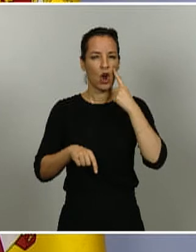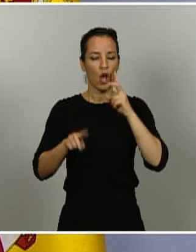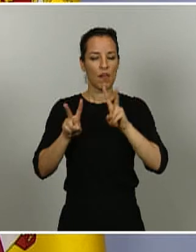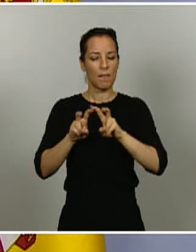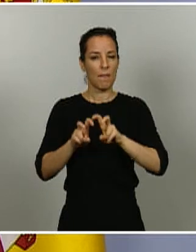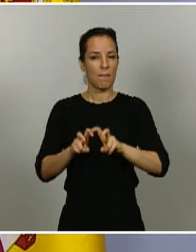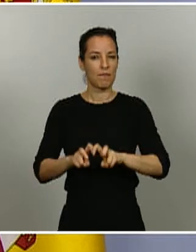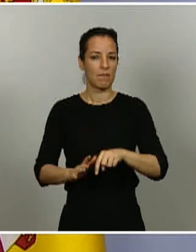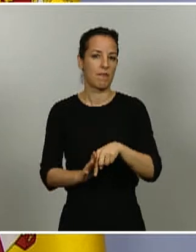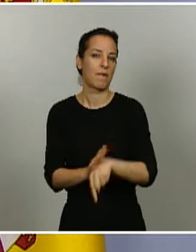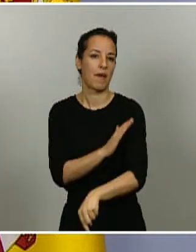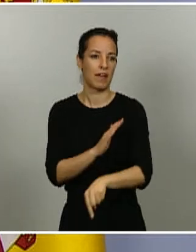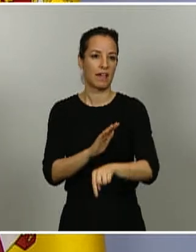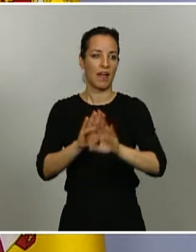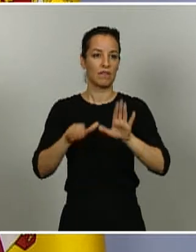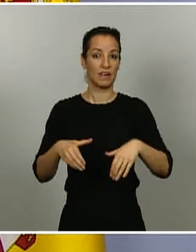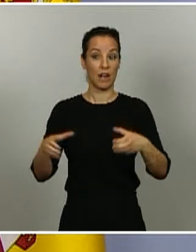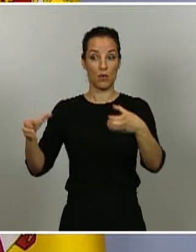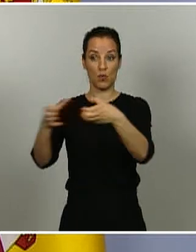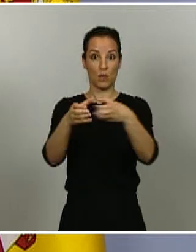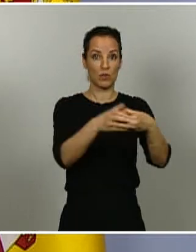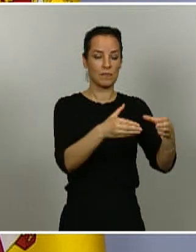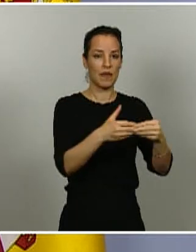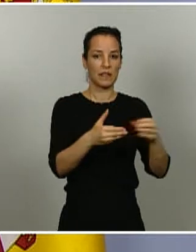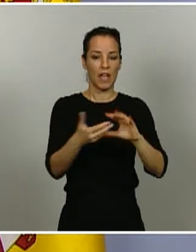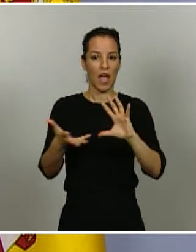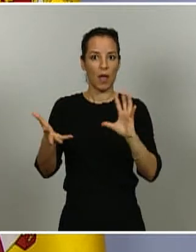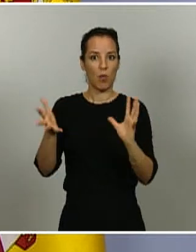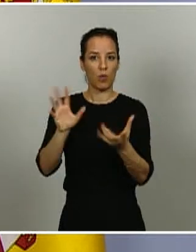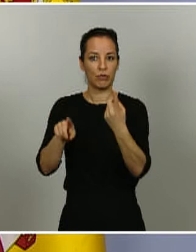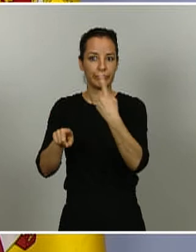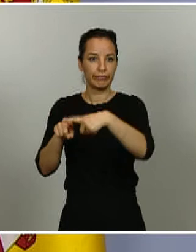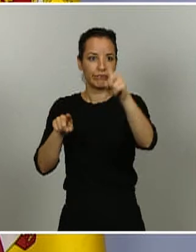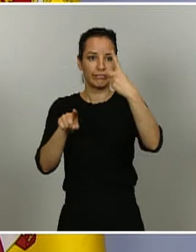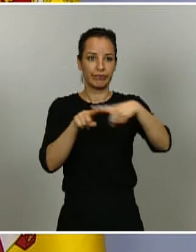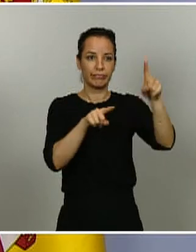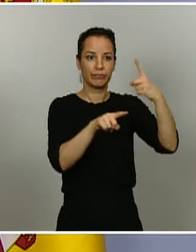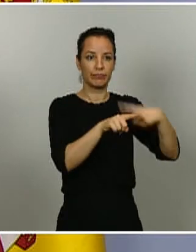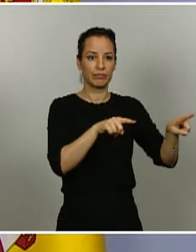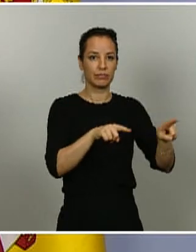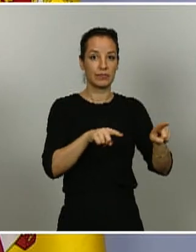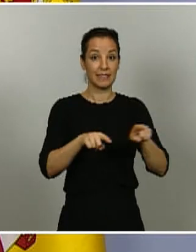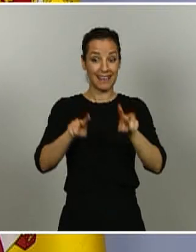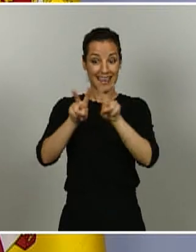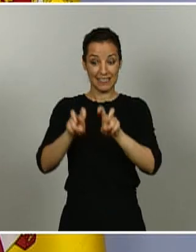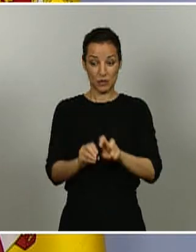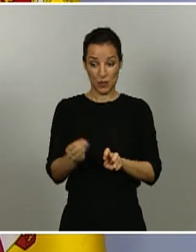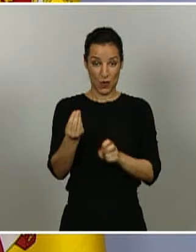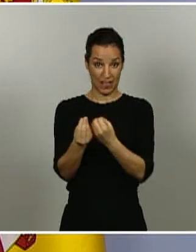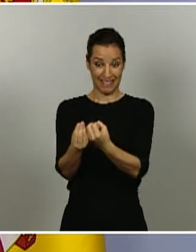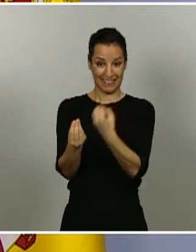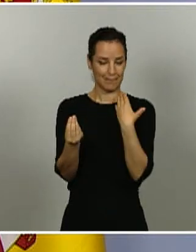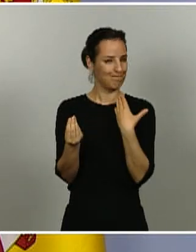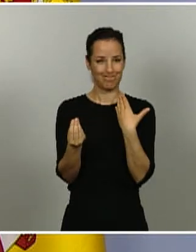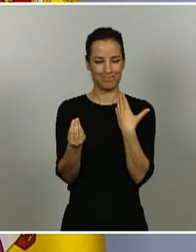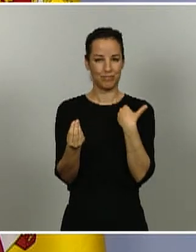en grupos de pacientes y en este sentido no es este estudio el que va a ofrecernos respuesta que no tiene esa información